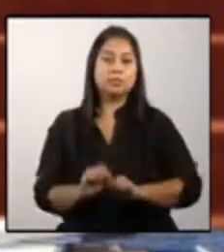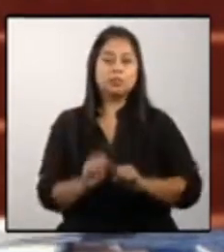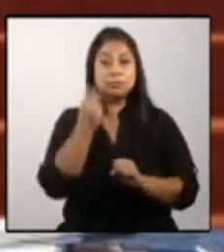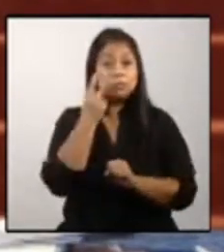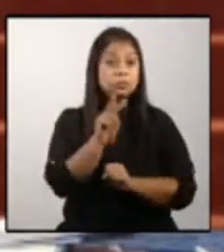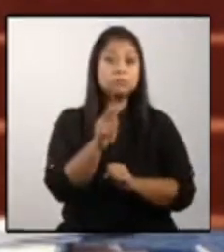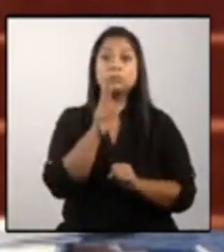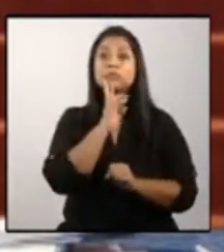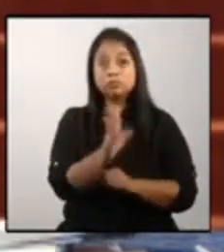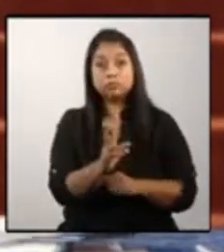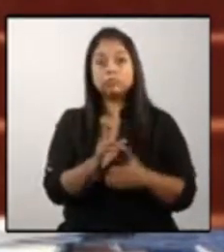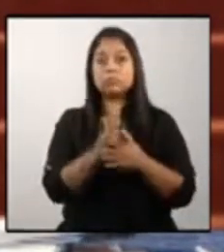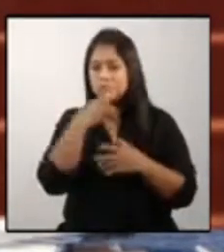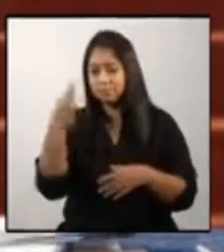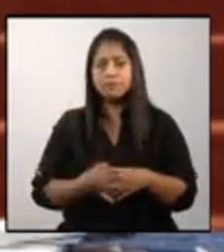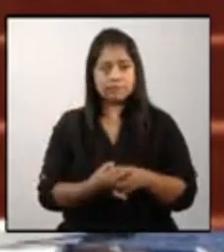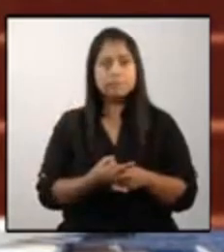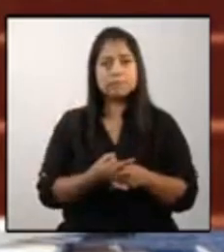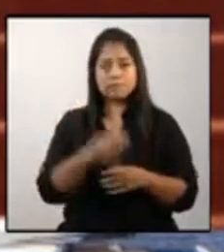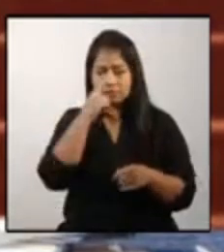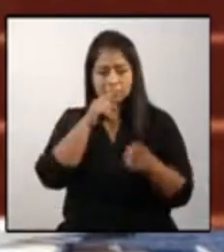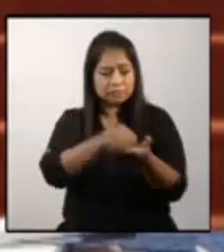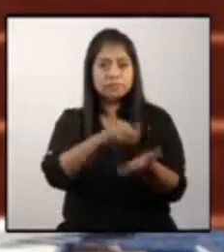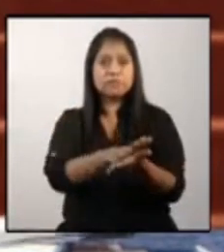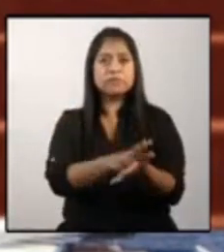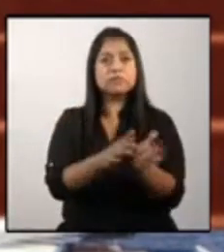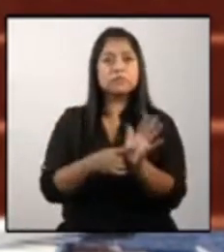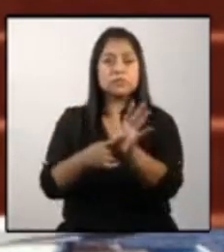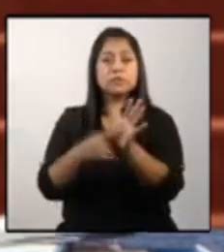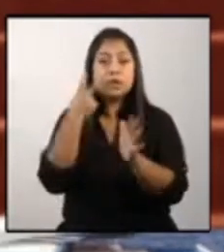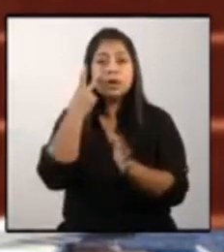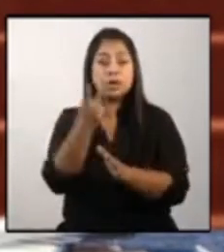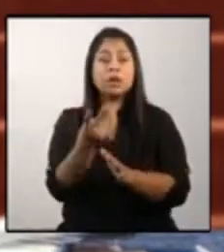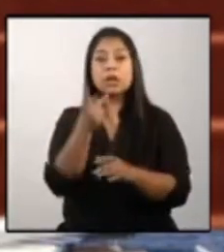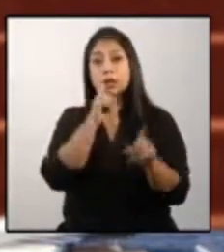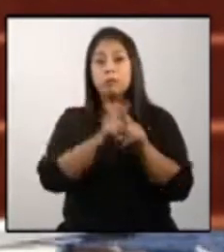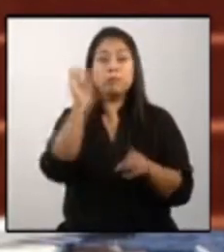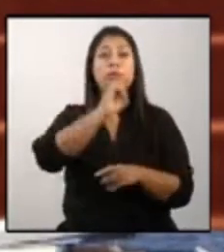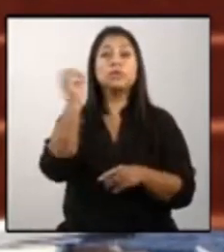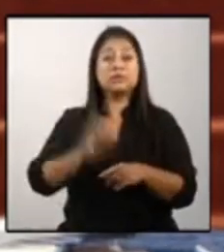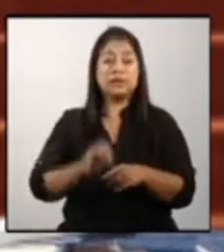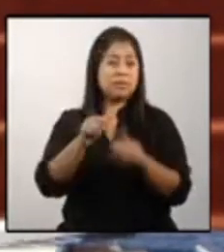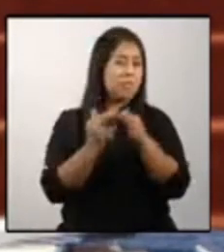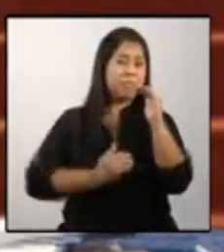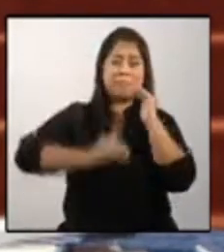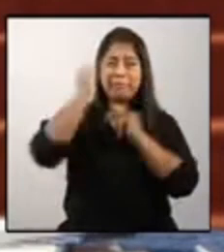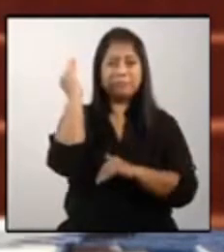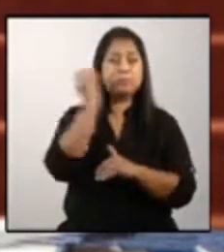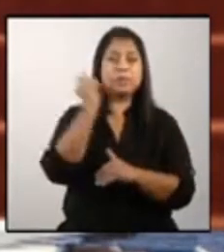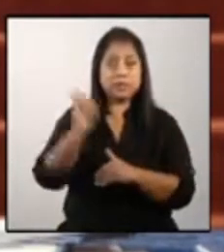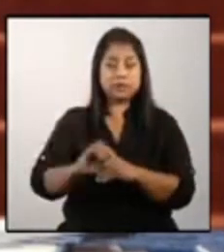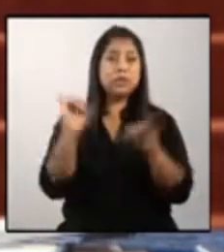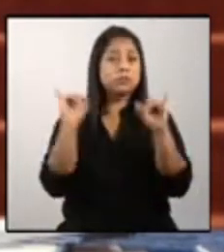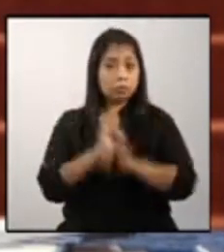resultados reales y tangibles que hagan que las tasas, las altísimas tasas de